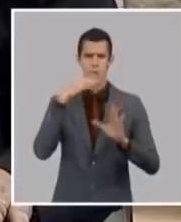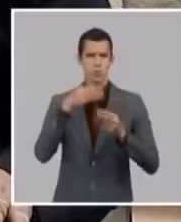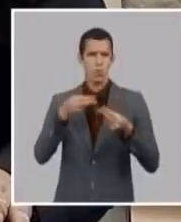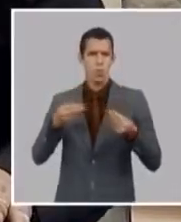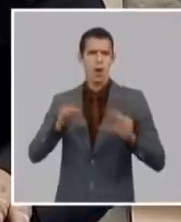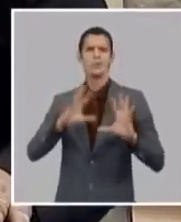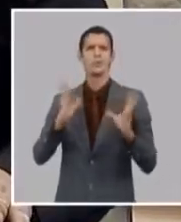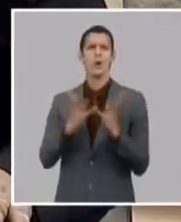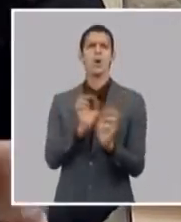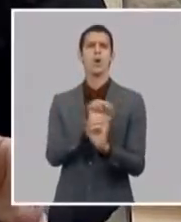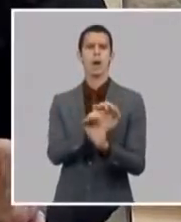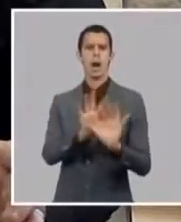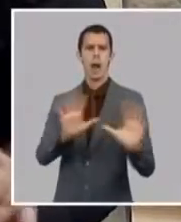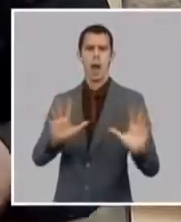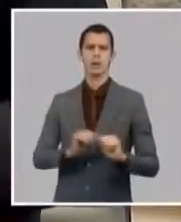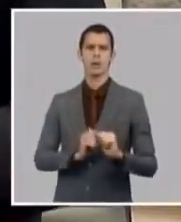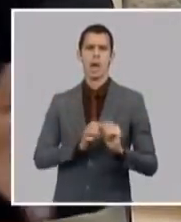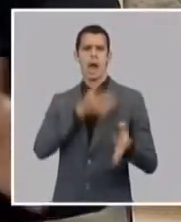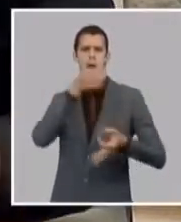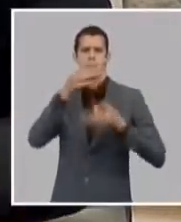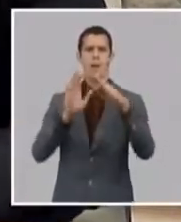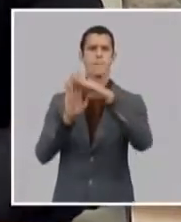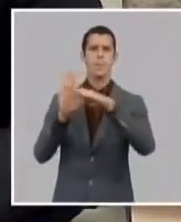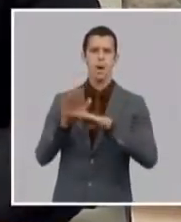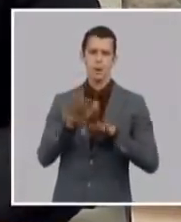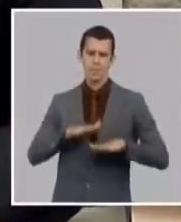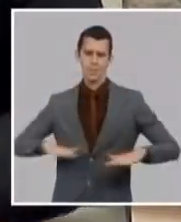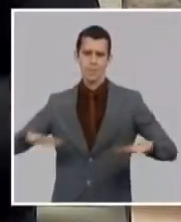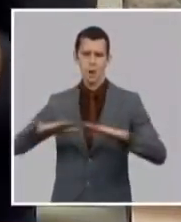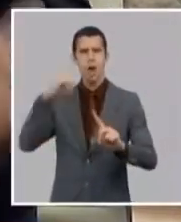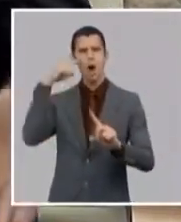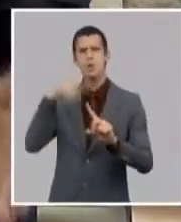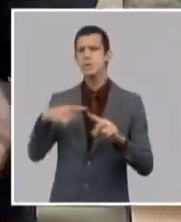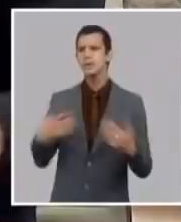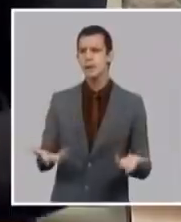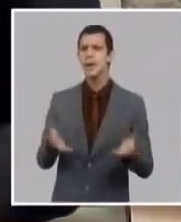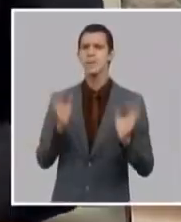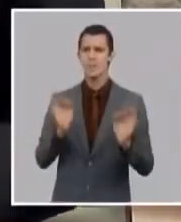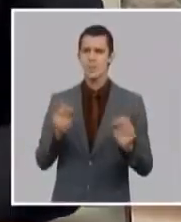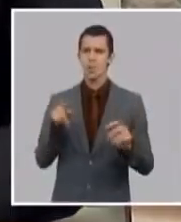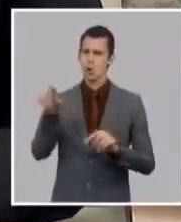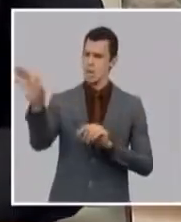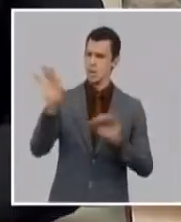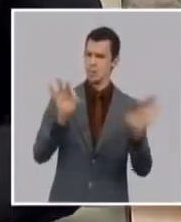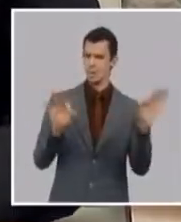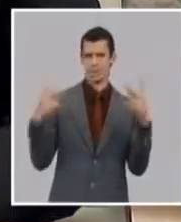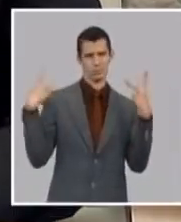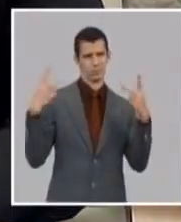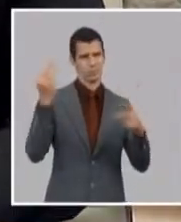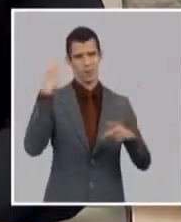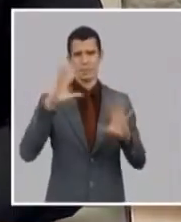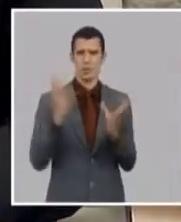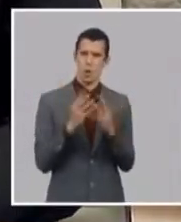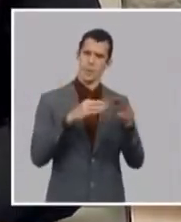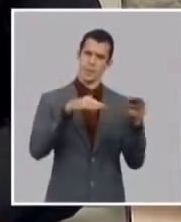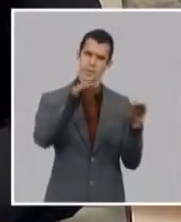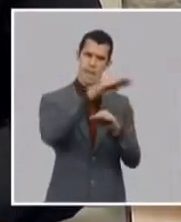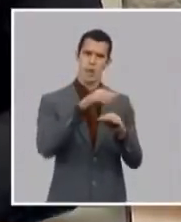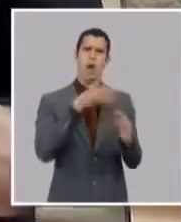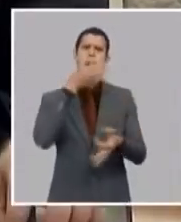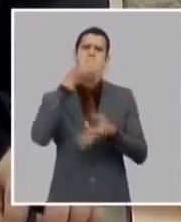y las personas que están involucradas con la implementación el ministerio de finanzas la ministra de finanzas